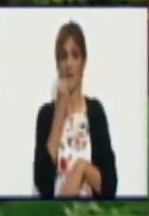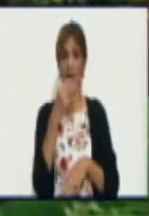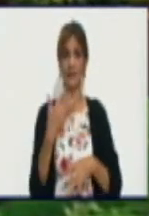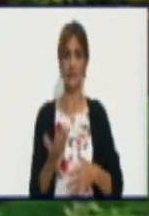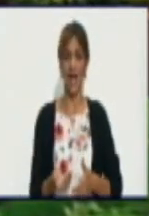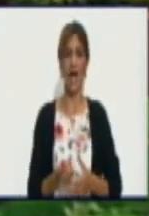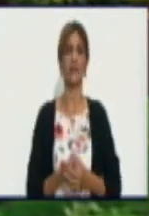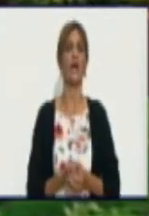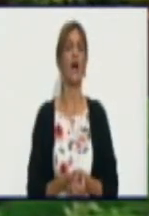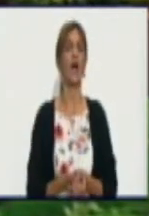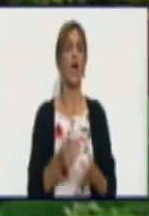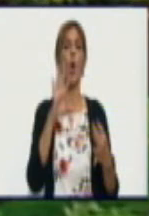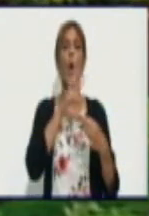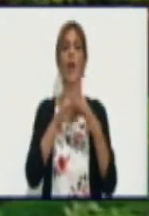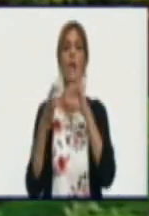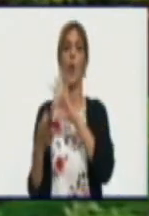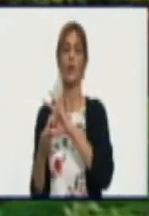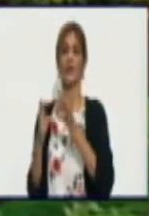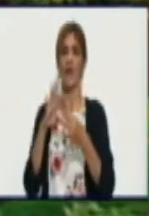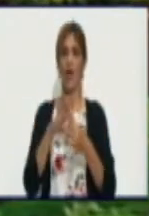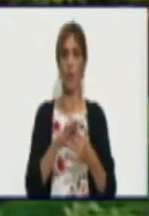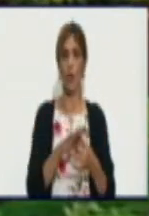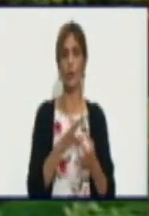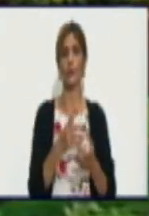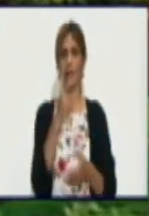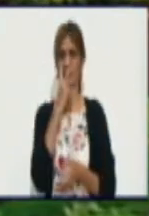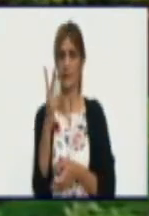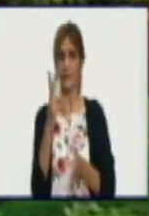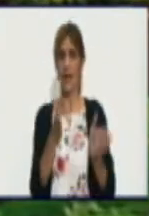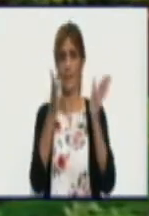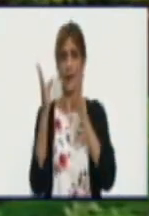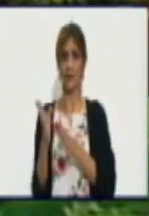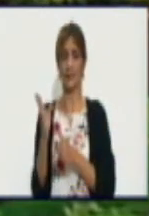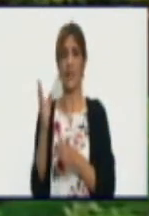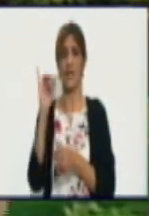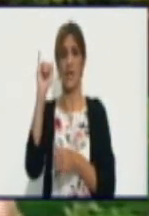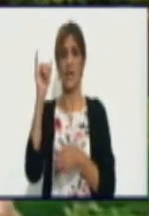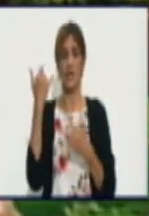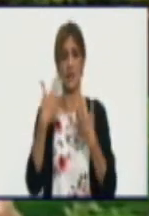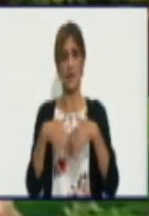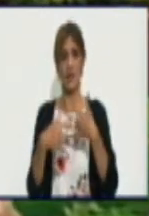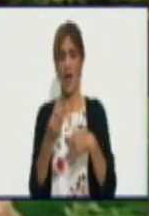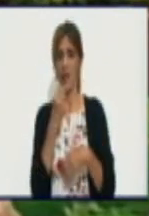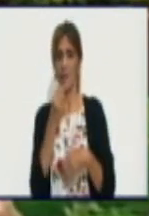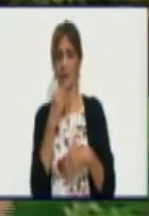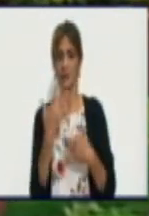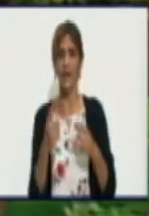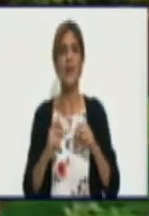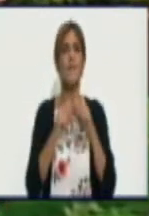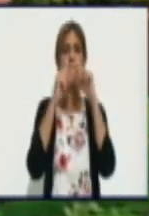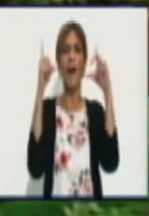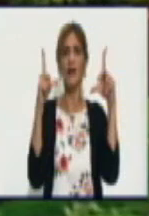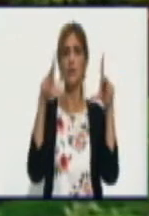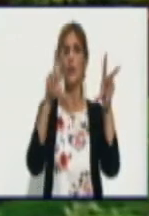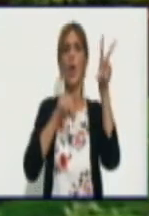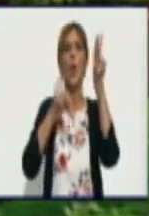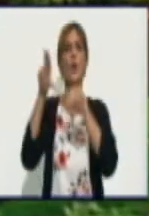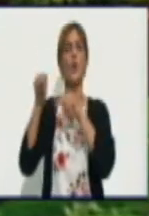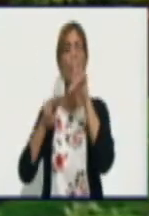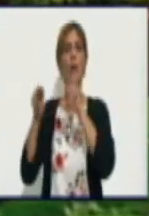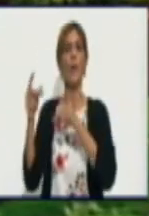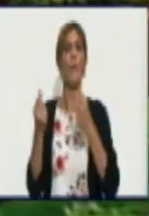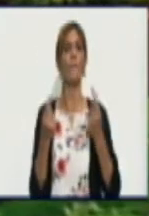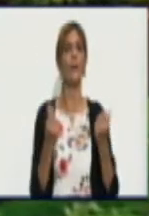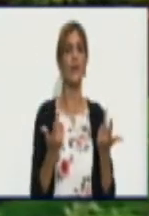Roger coordinador de este ministerio en la provincia de Granma el impacto además de los nuevos precios en la comercialización